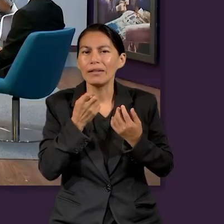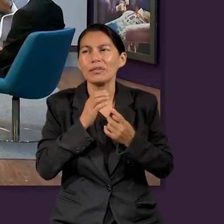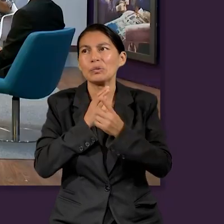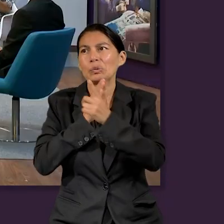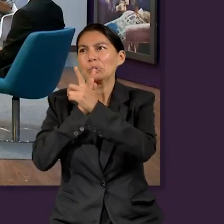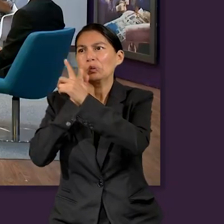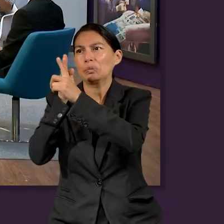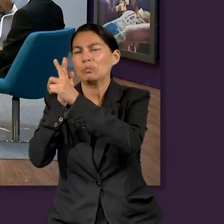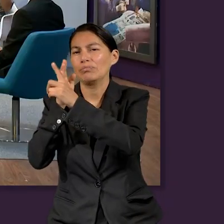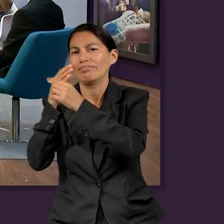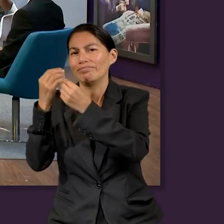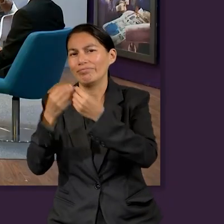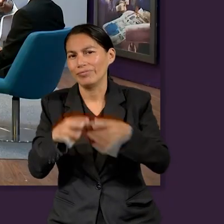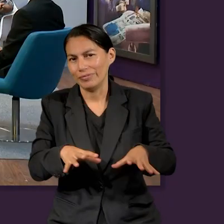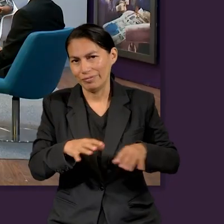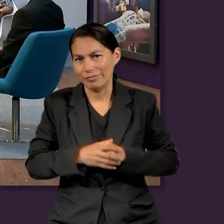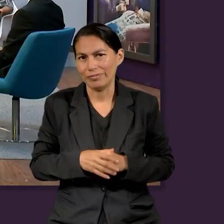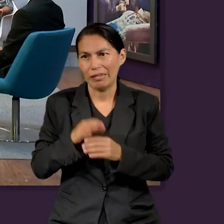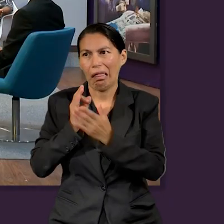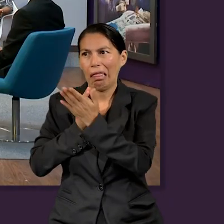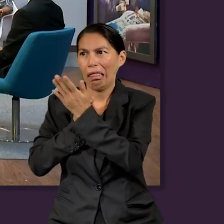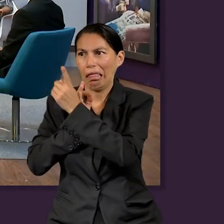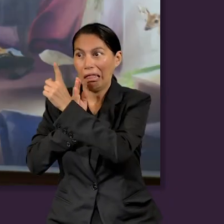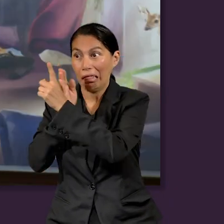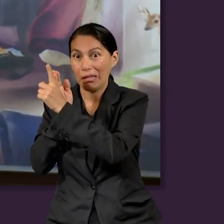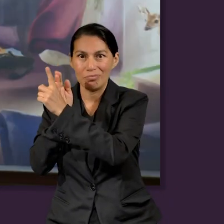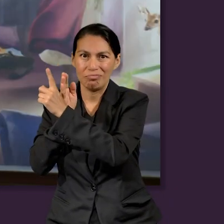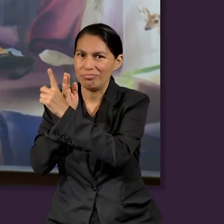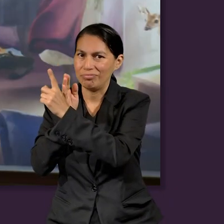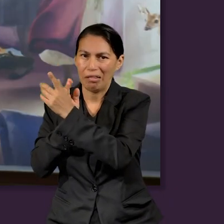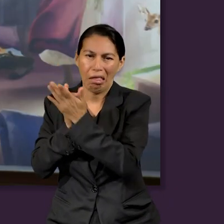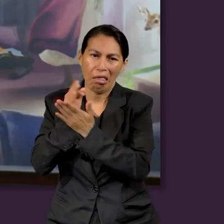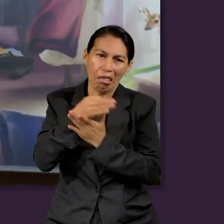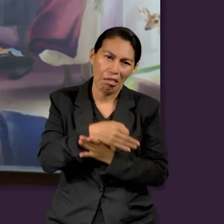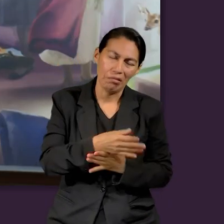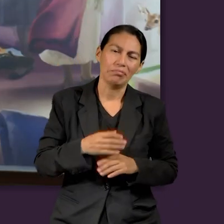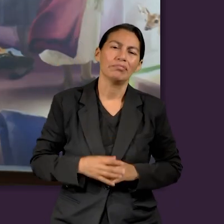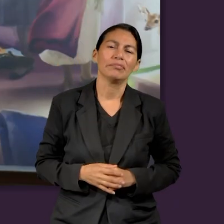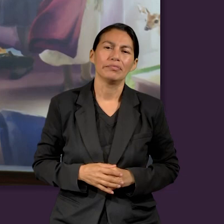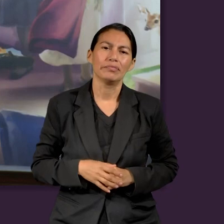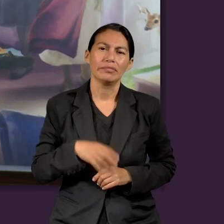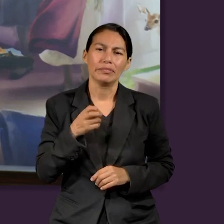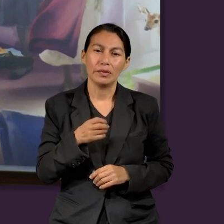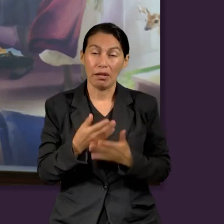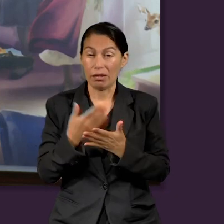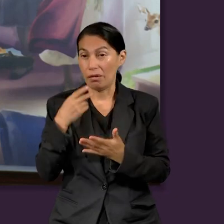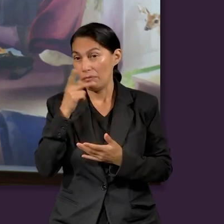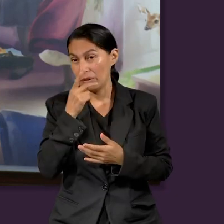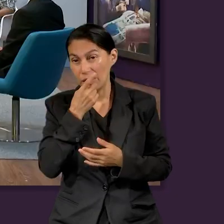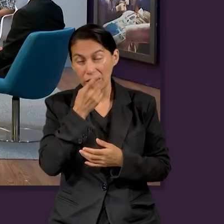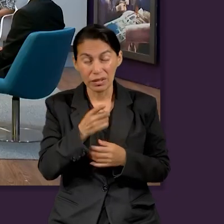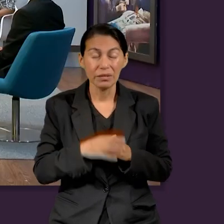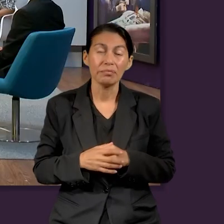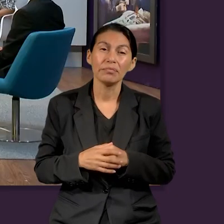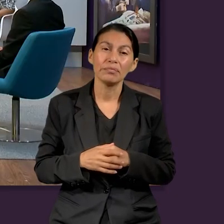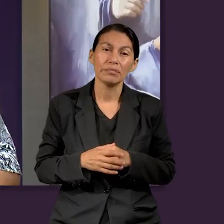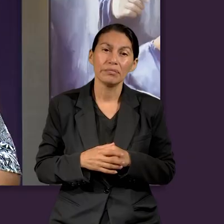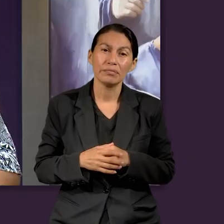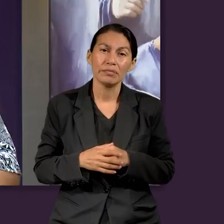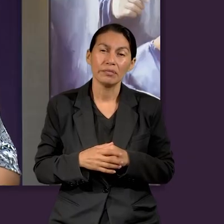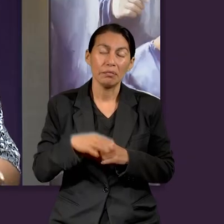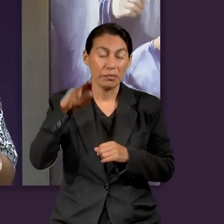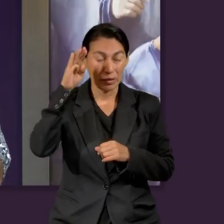la visión hacia la eternidad. De esa manera nosotros estaríamos, como comentaba el pastor, hace un momento